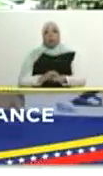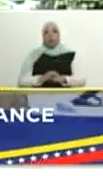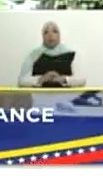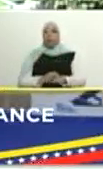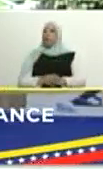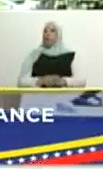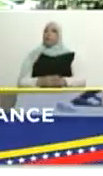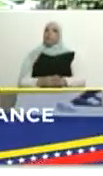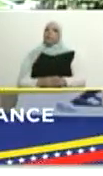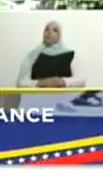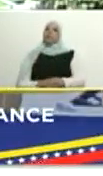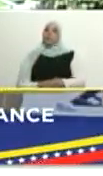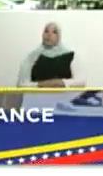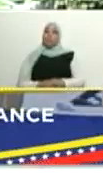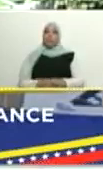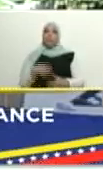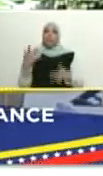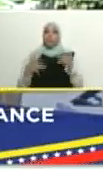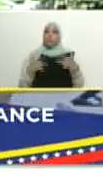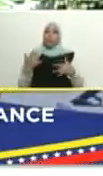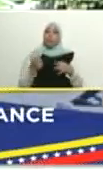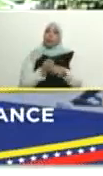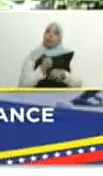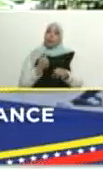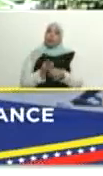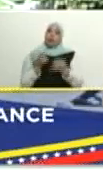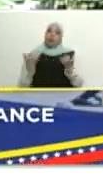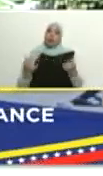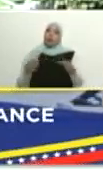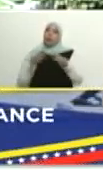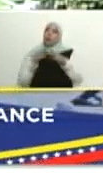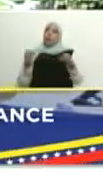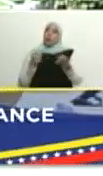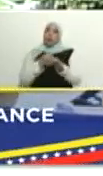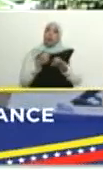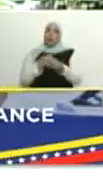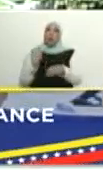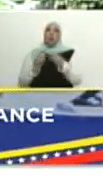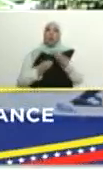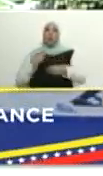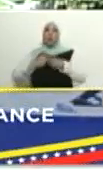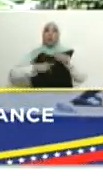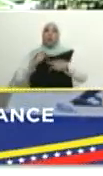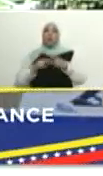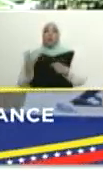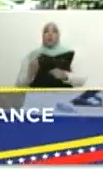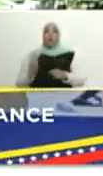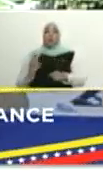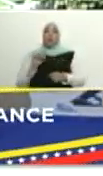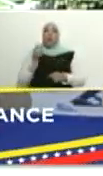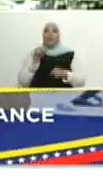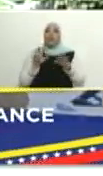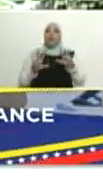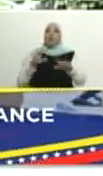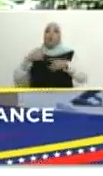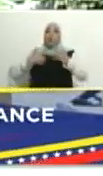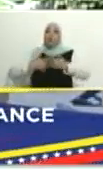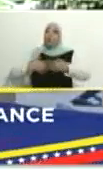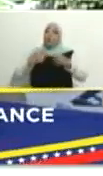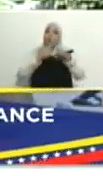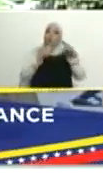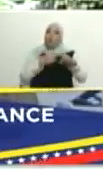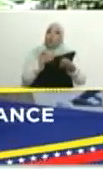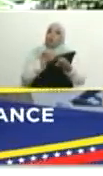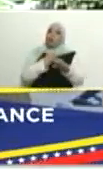Estamos estimulando todos los sectores productivos del país de los 18 motores de manera